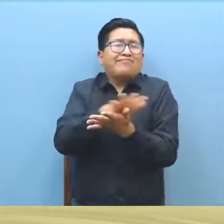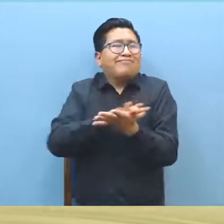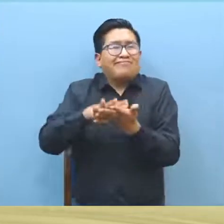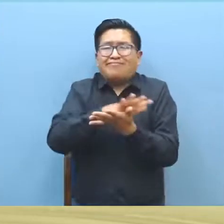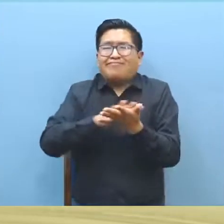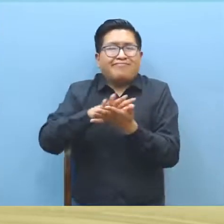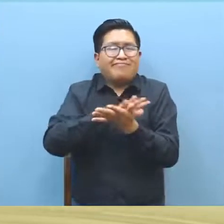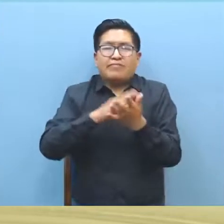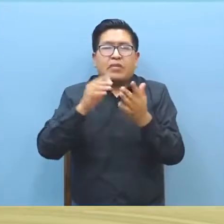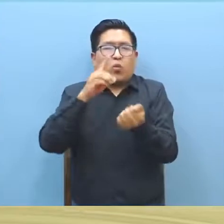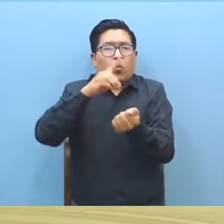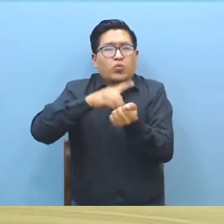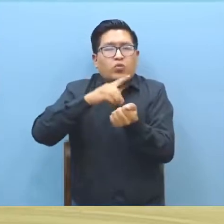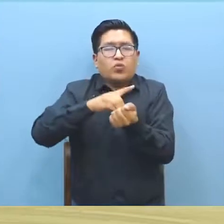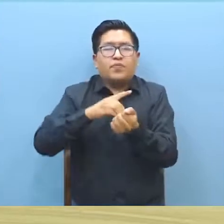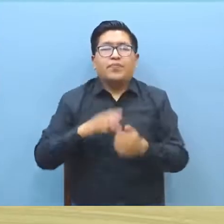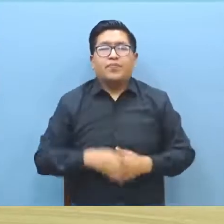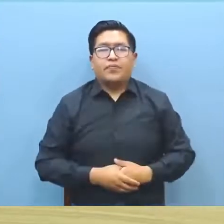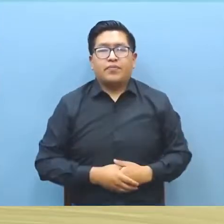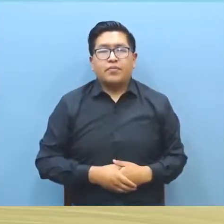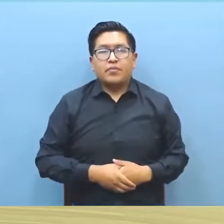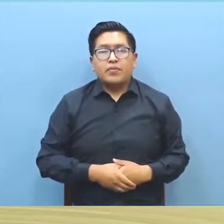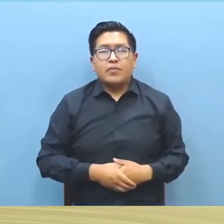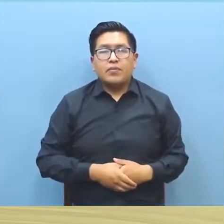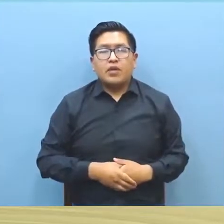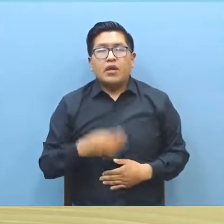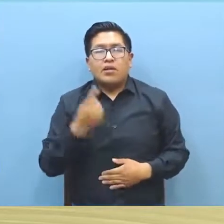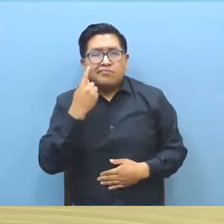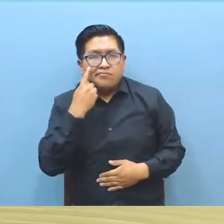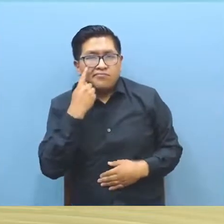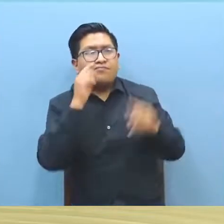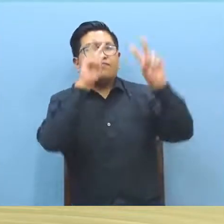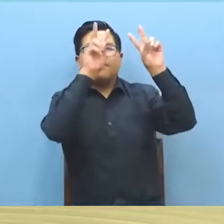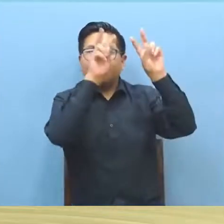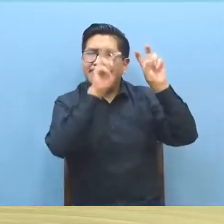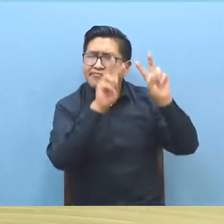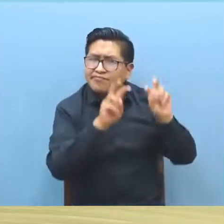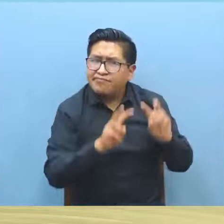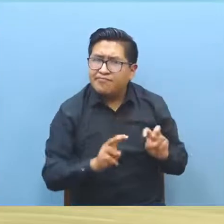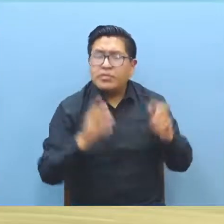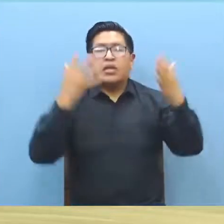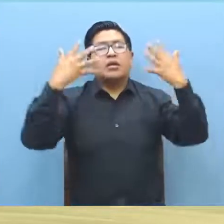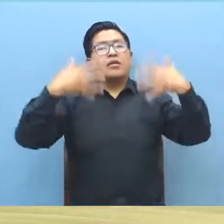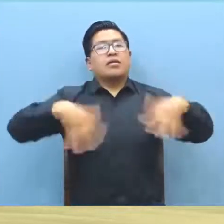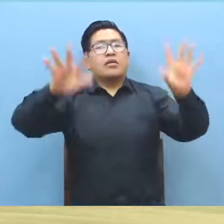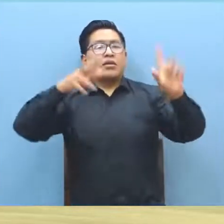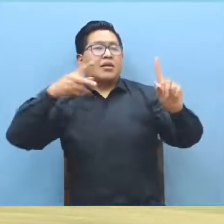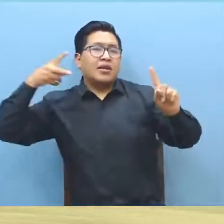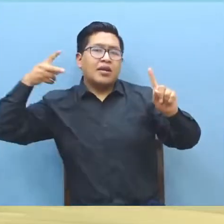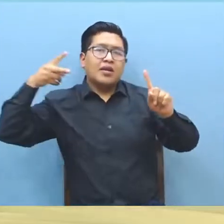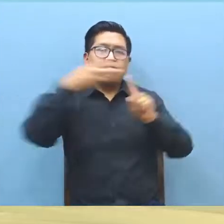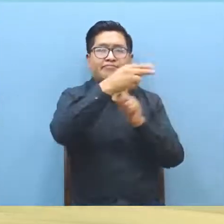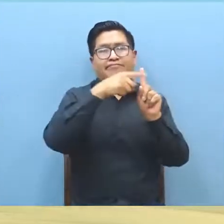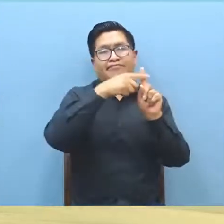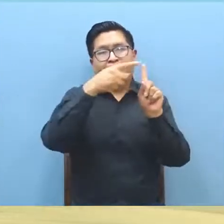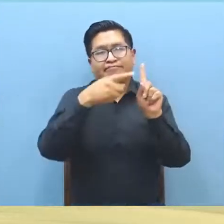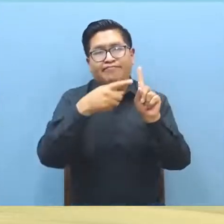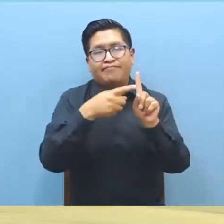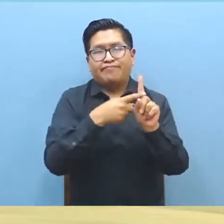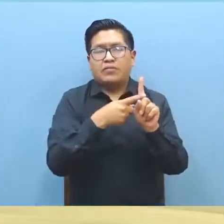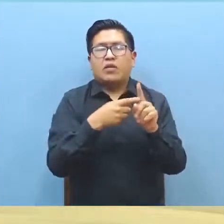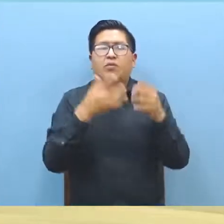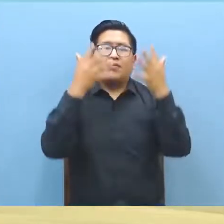ginecogía. Ante las formaciones médicas ya se ha producido la interrupción legal del embarazo de este caso